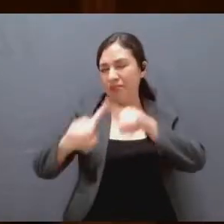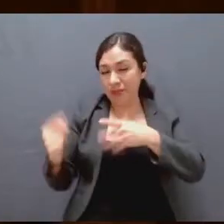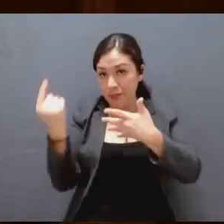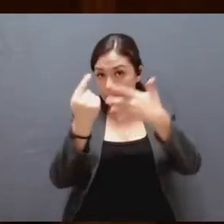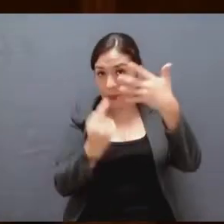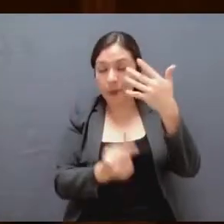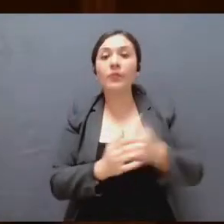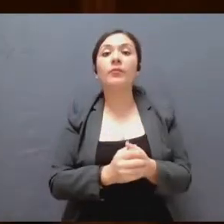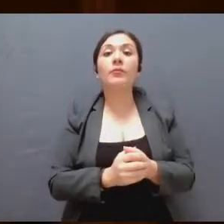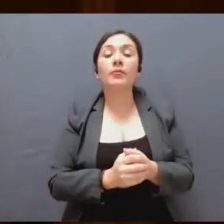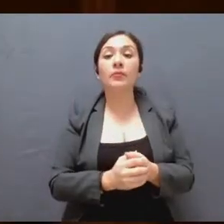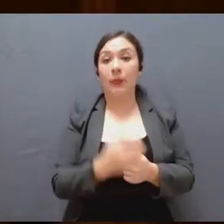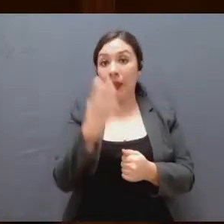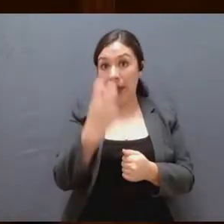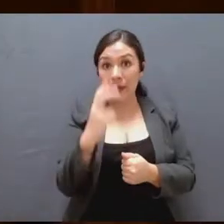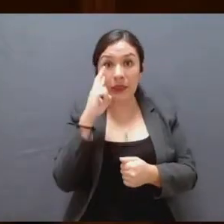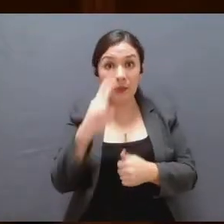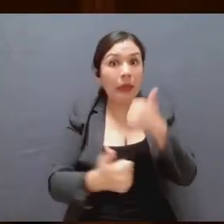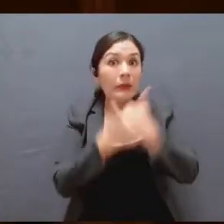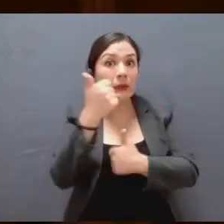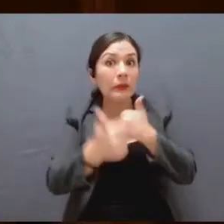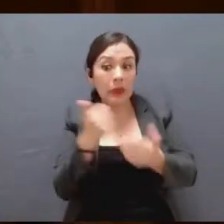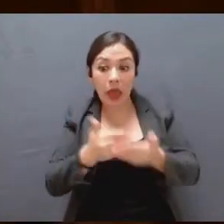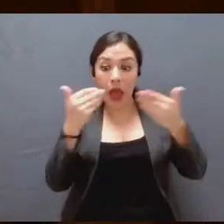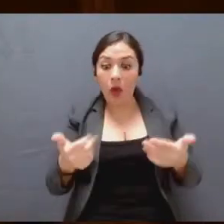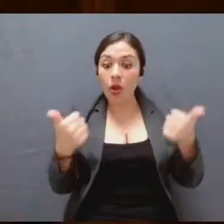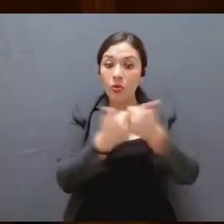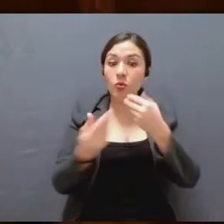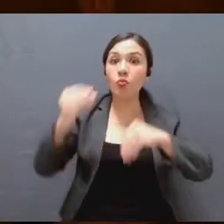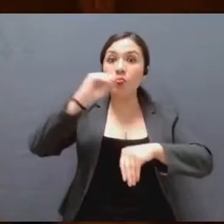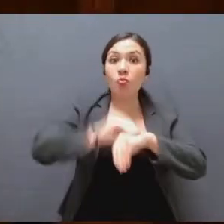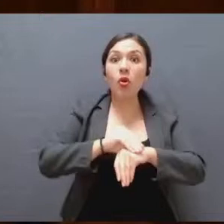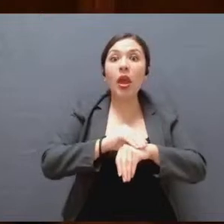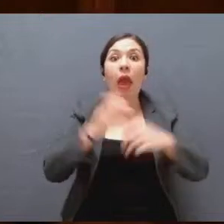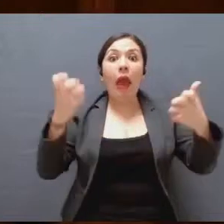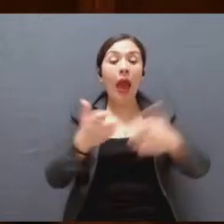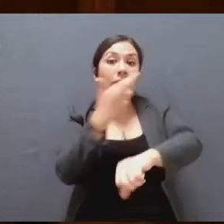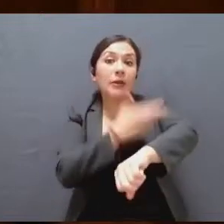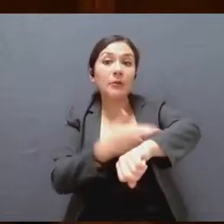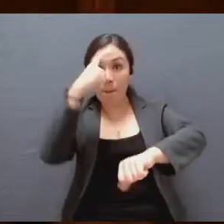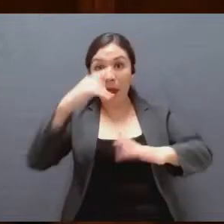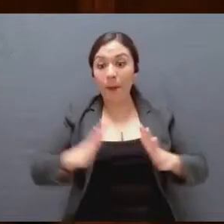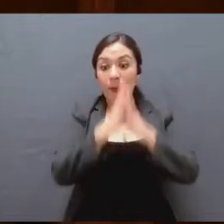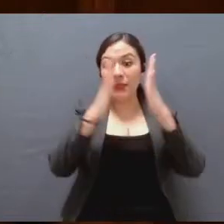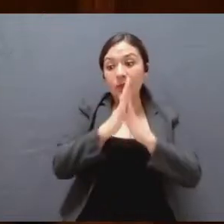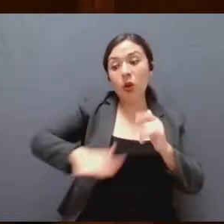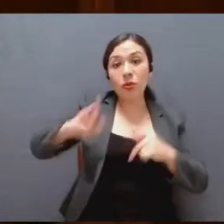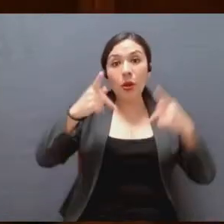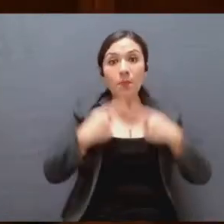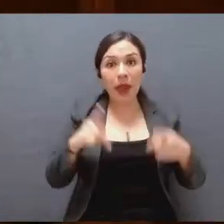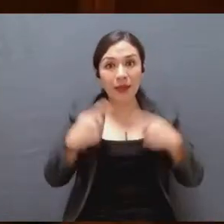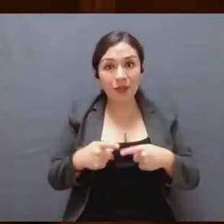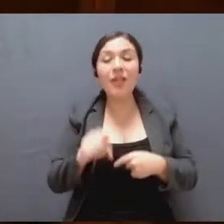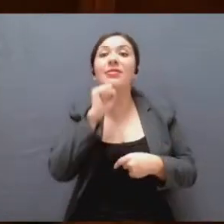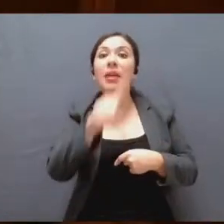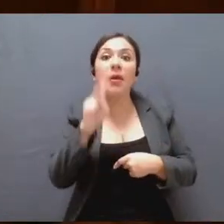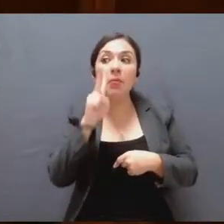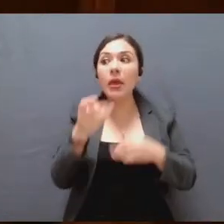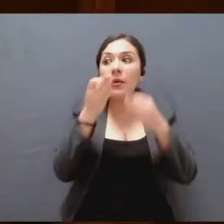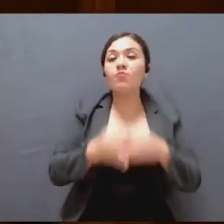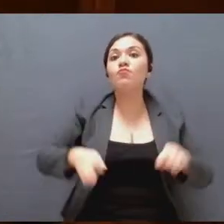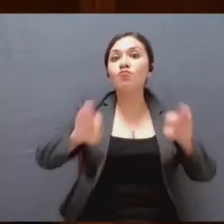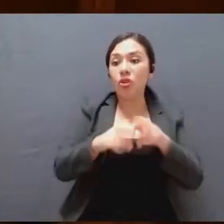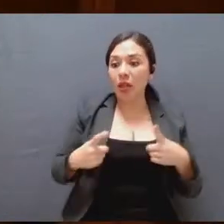Teniendo en cuenta el gran reto que significa la implementación de los mecanismos de participación ciudadana, pero también la gran importancia de